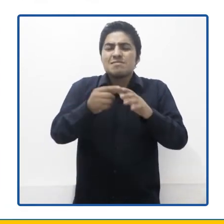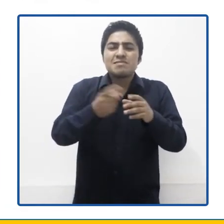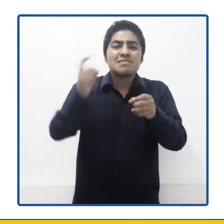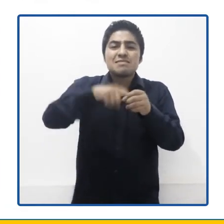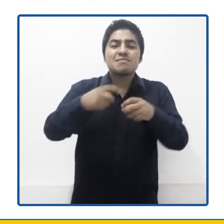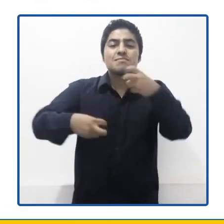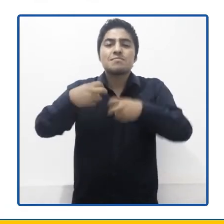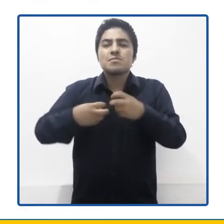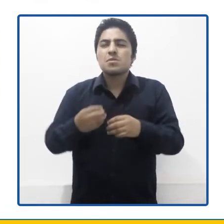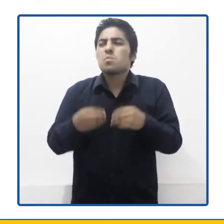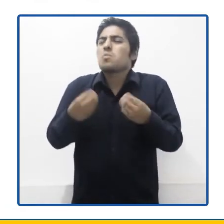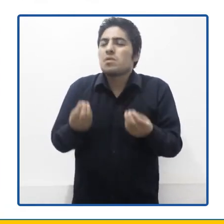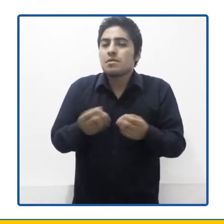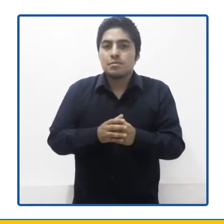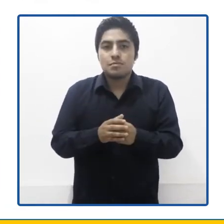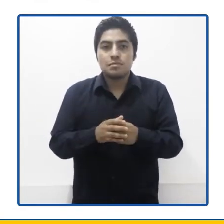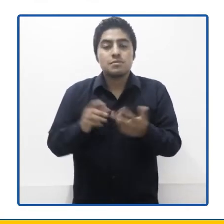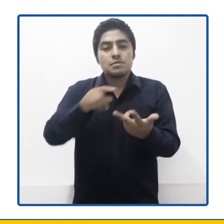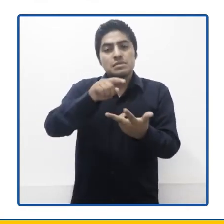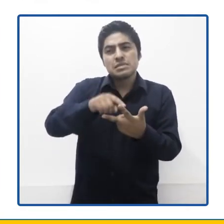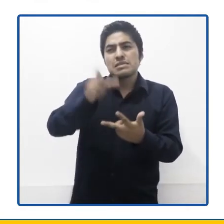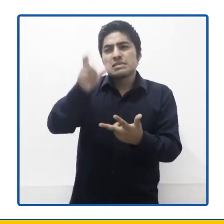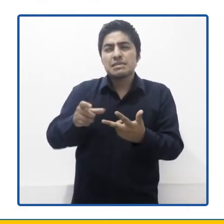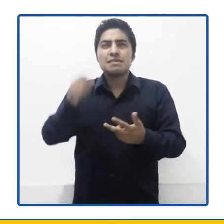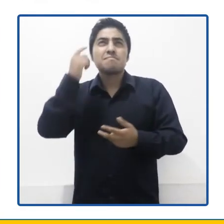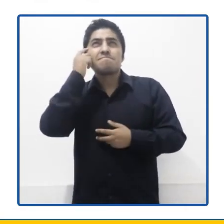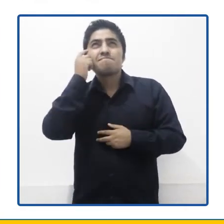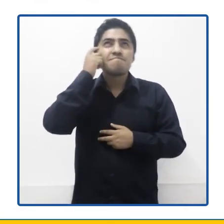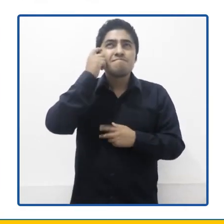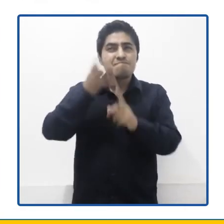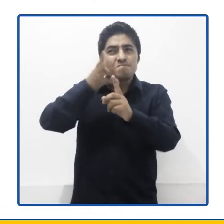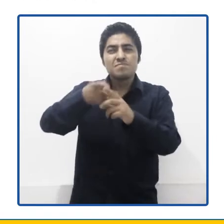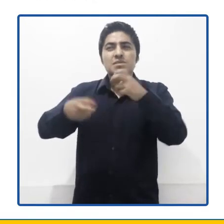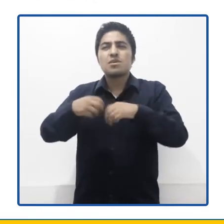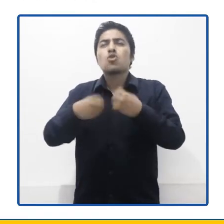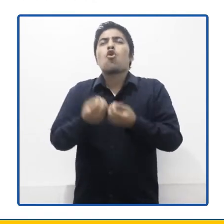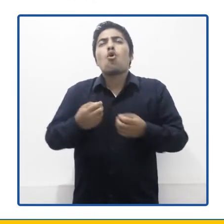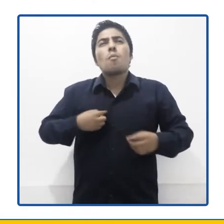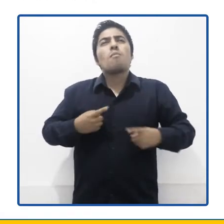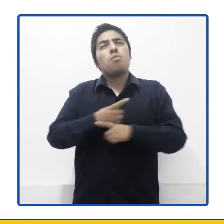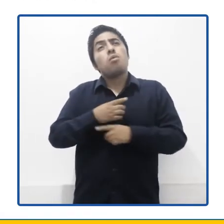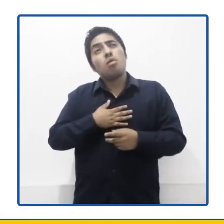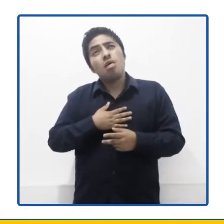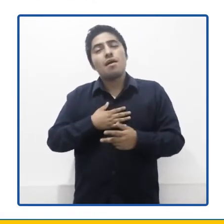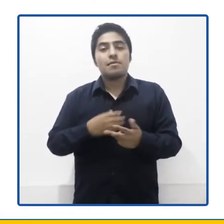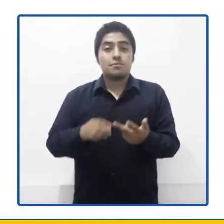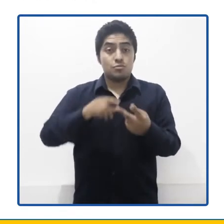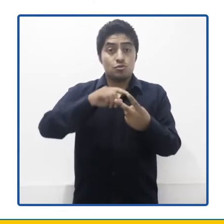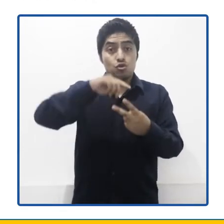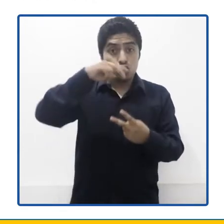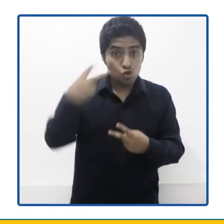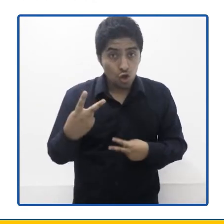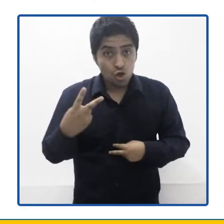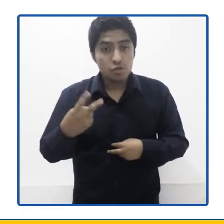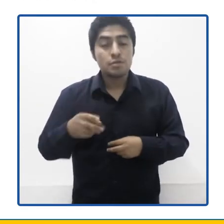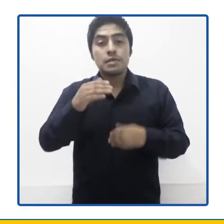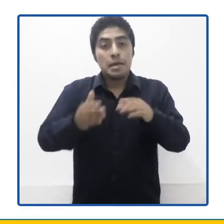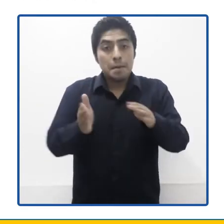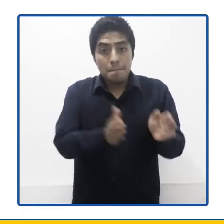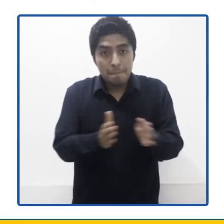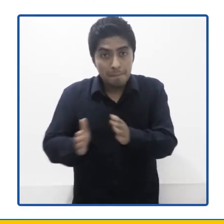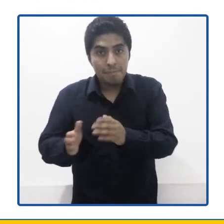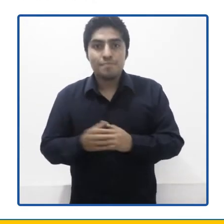manera? ¿Qué percepción tienen del conflicto y cómo les afecta? 2. El proceso.